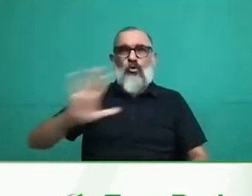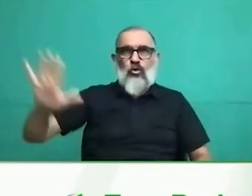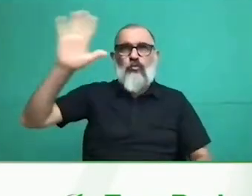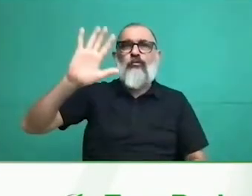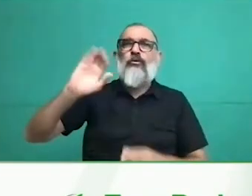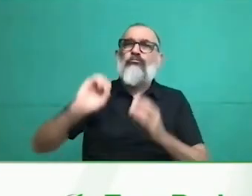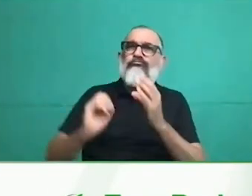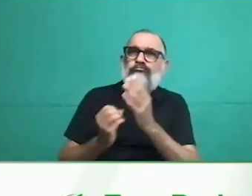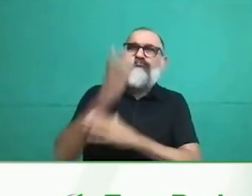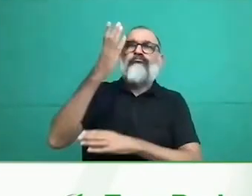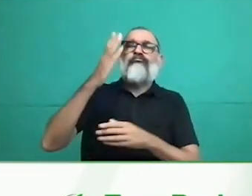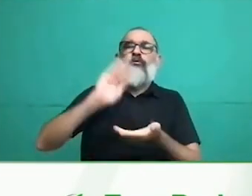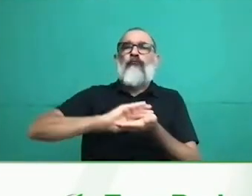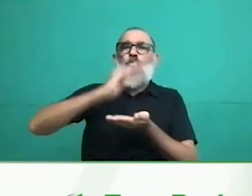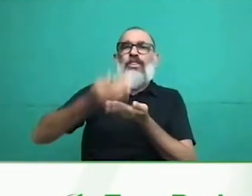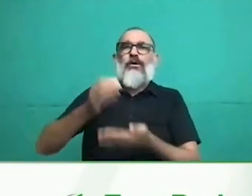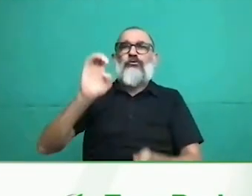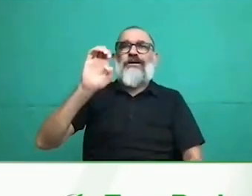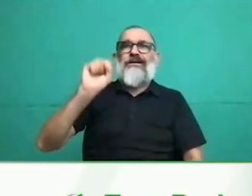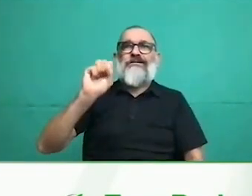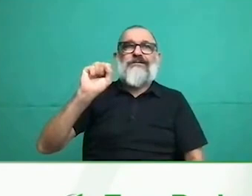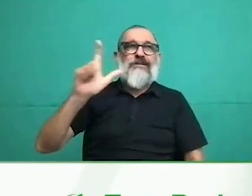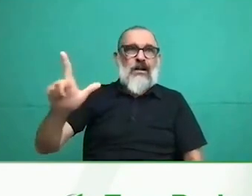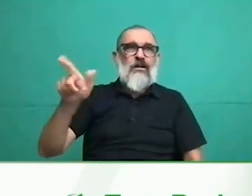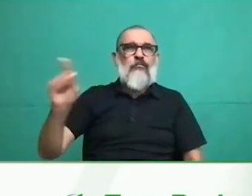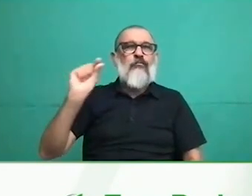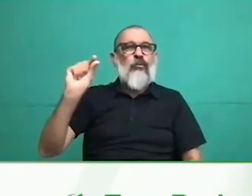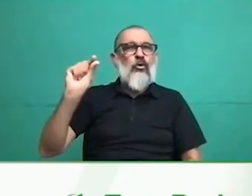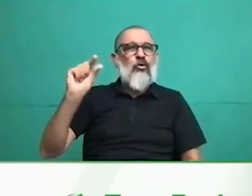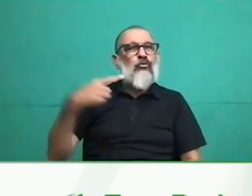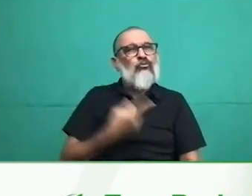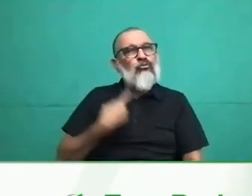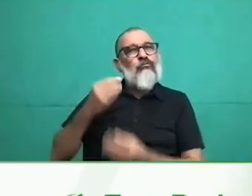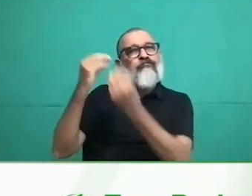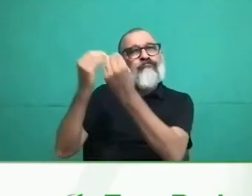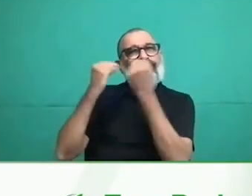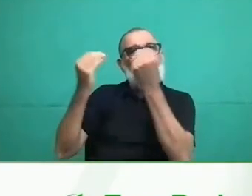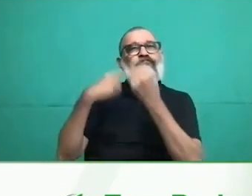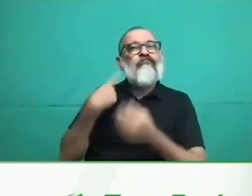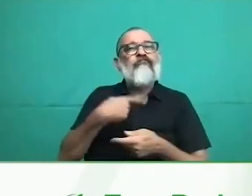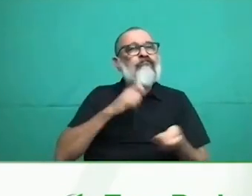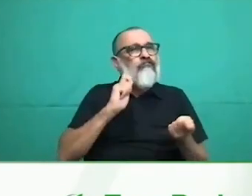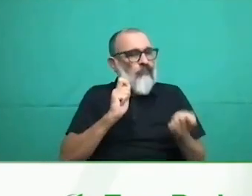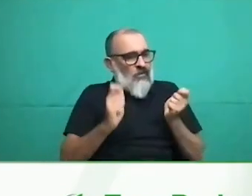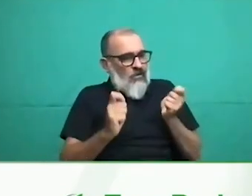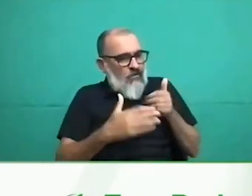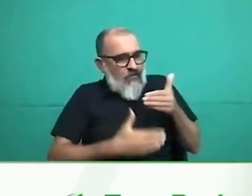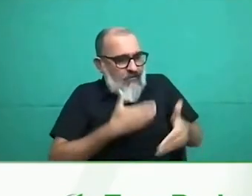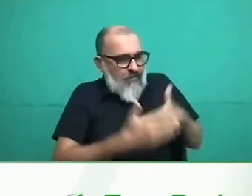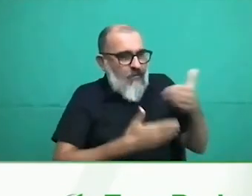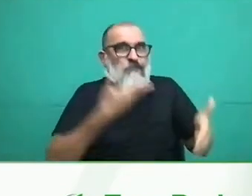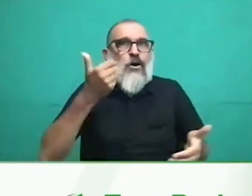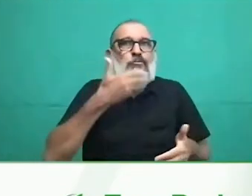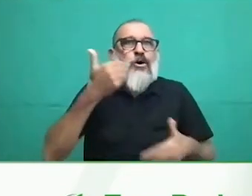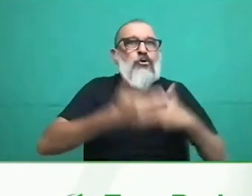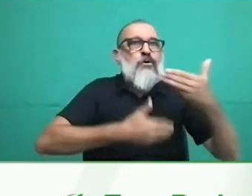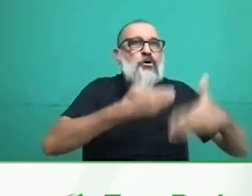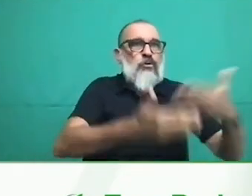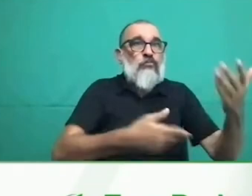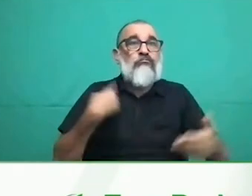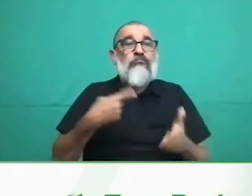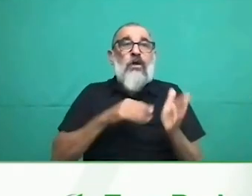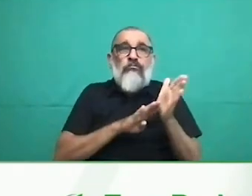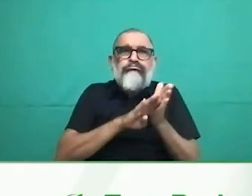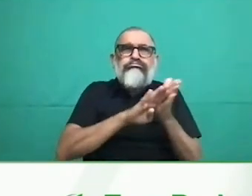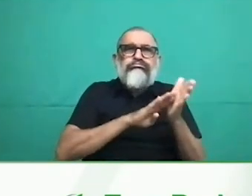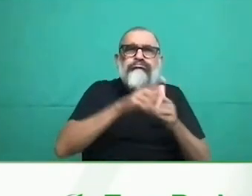Y, evidentemente, orientado a la vida autónoma en comunidad. Con estas bases, nuestra innovación, ¿cuál ha sido? Pues, gestionar